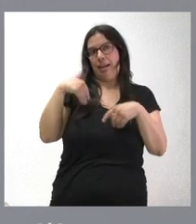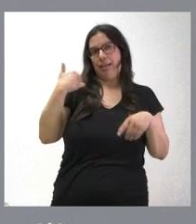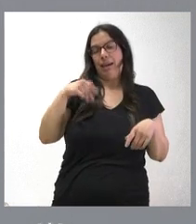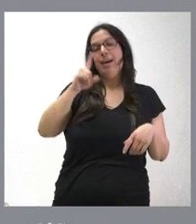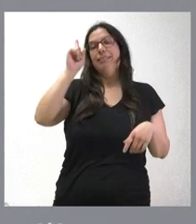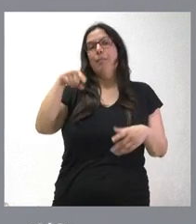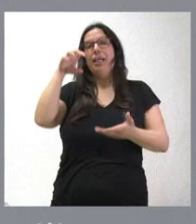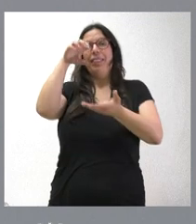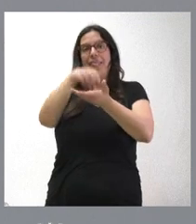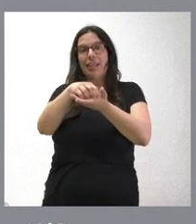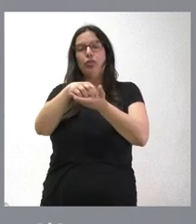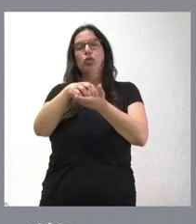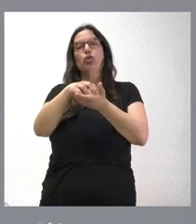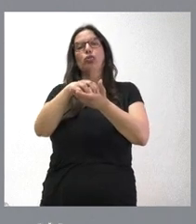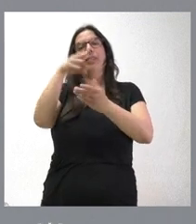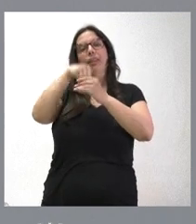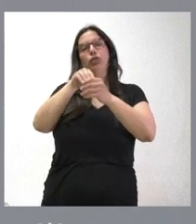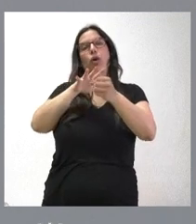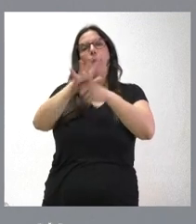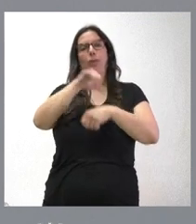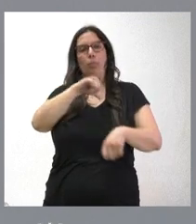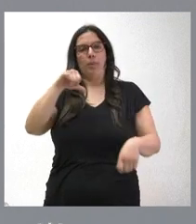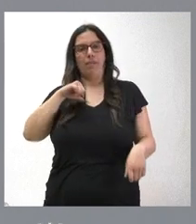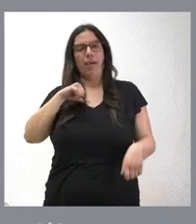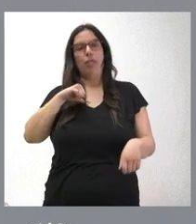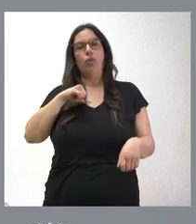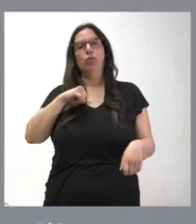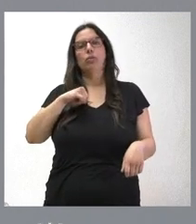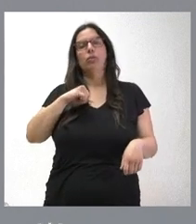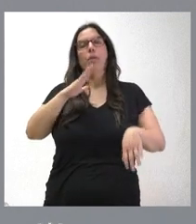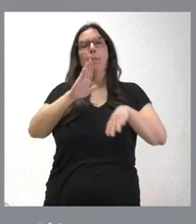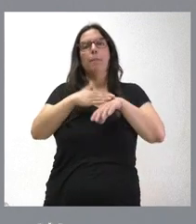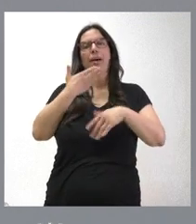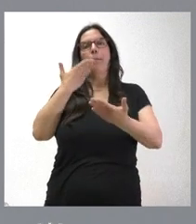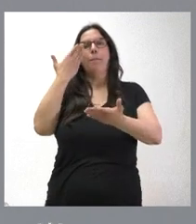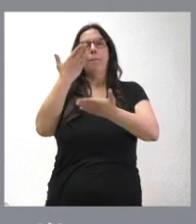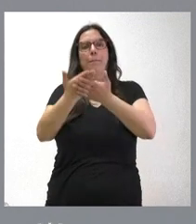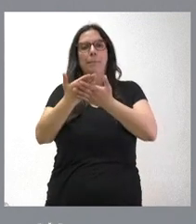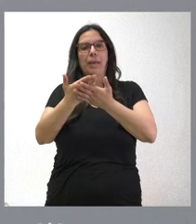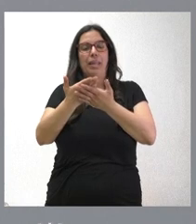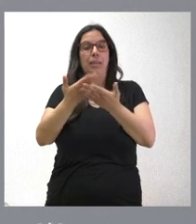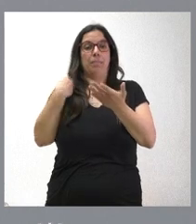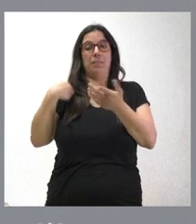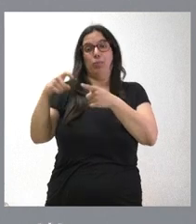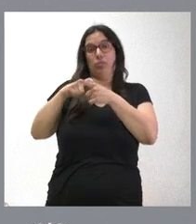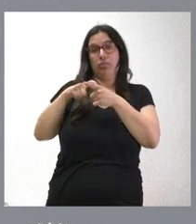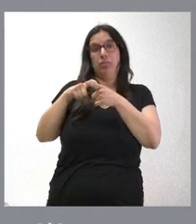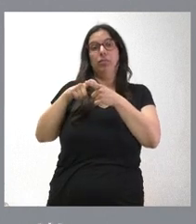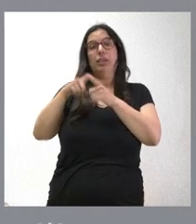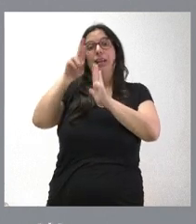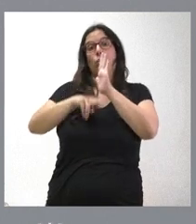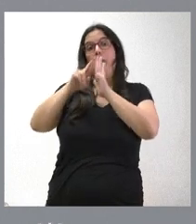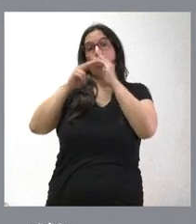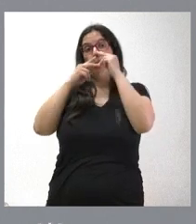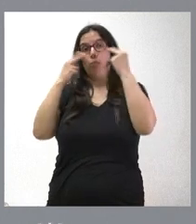centros que están dentro del ámbito privado para la posibilidad de esta siempre que tengan este carácter de regulación pública para